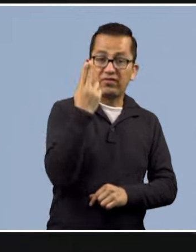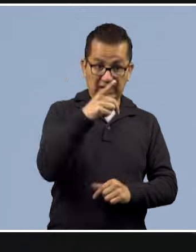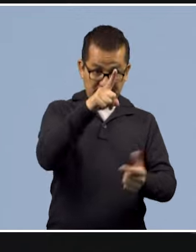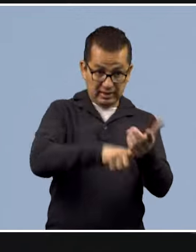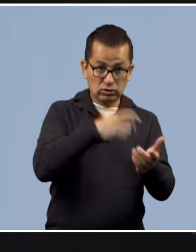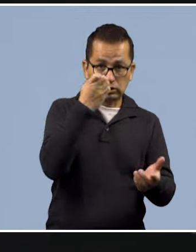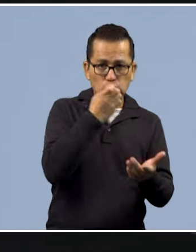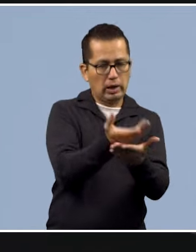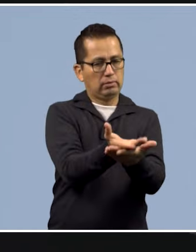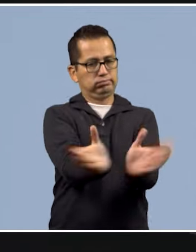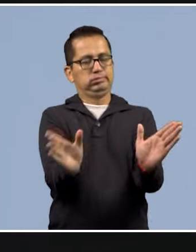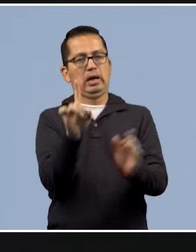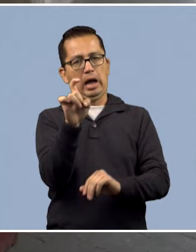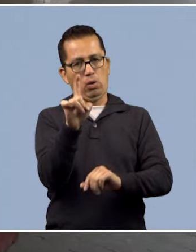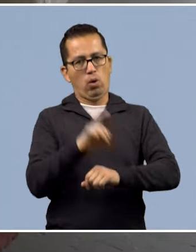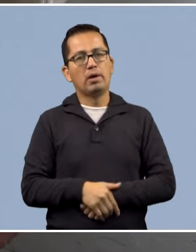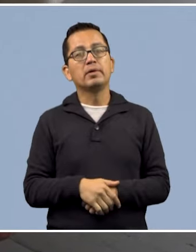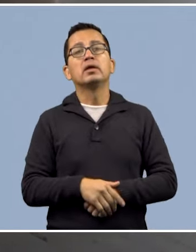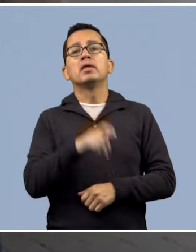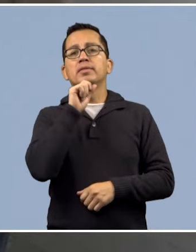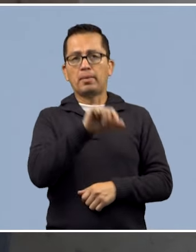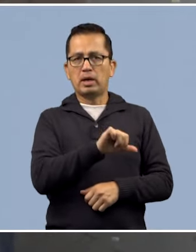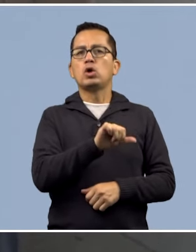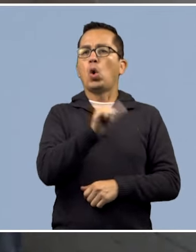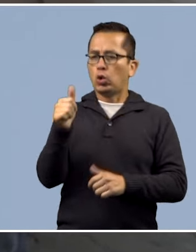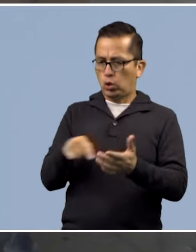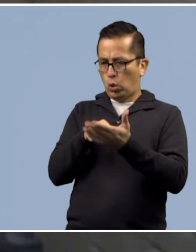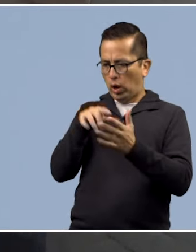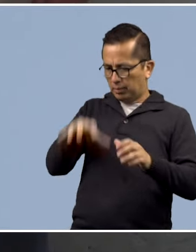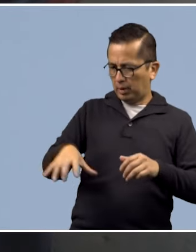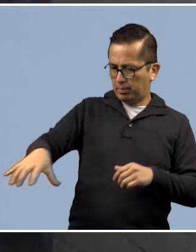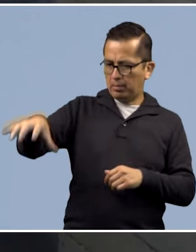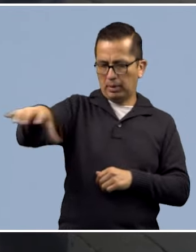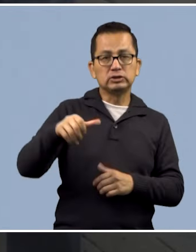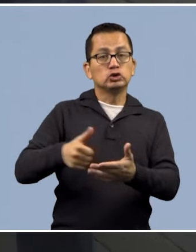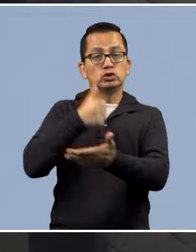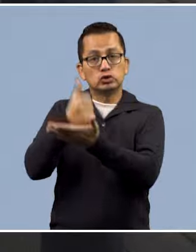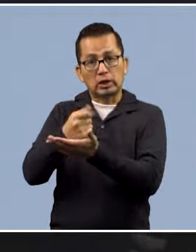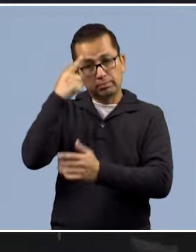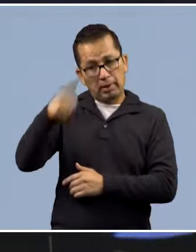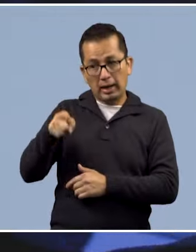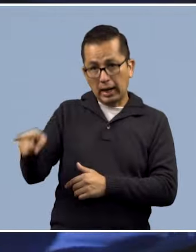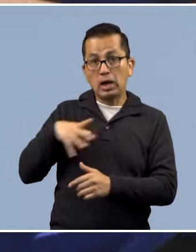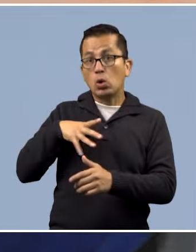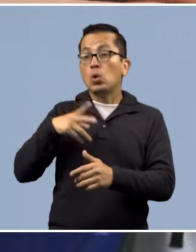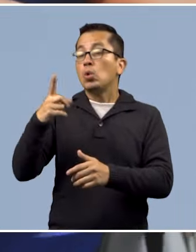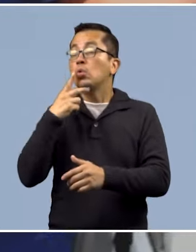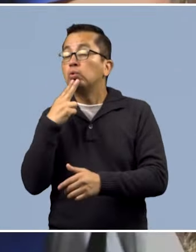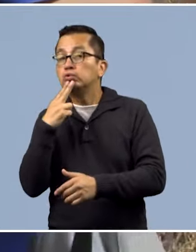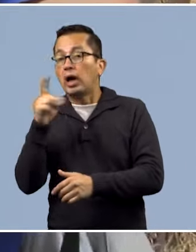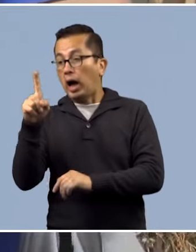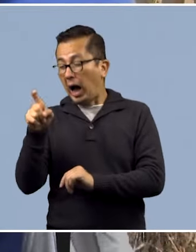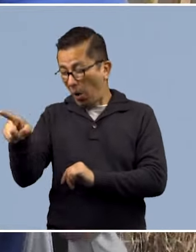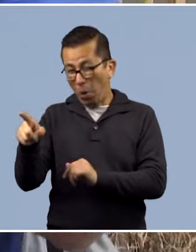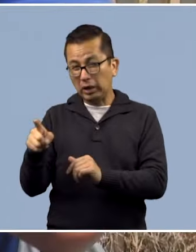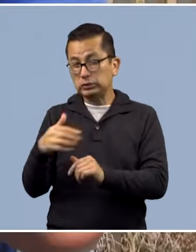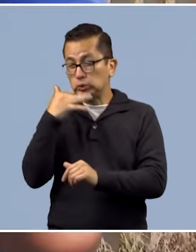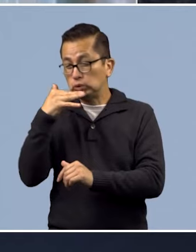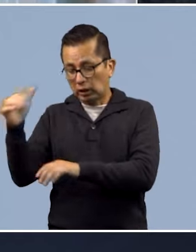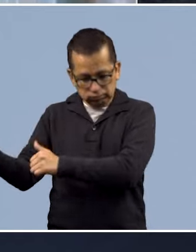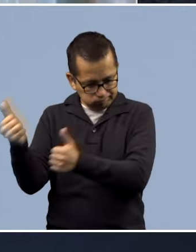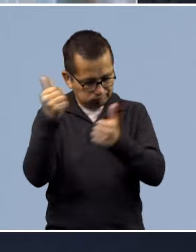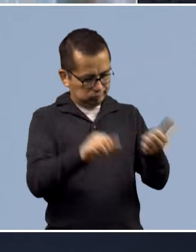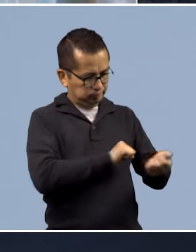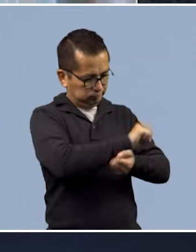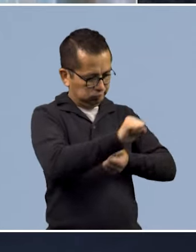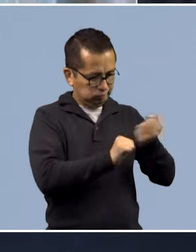universidad, pero también ya trabaja con algunas zonas urbanas intercambiando el agua tratada con la de primer uso. Hicimos